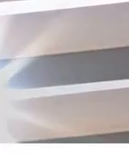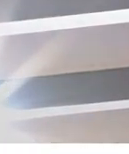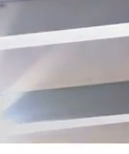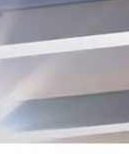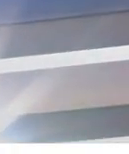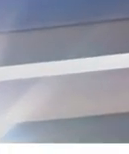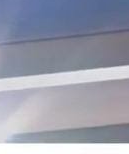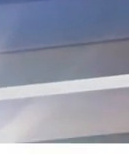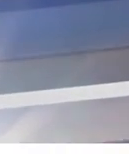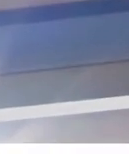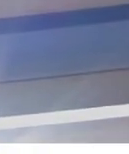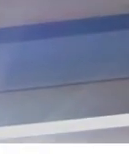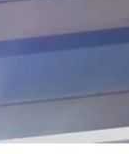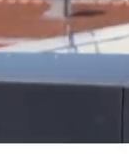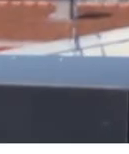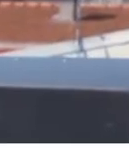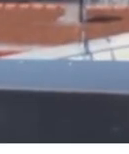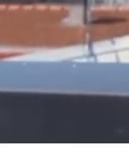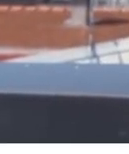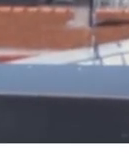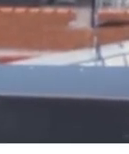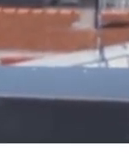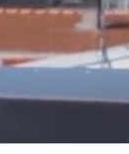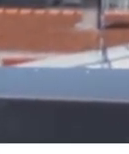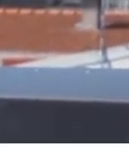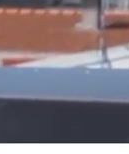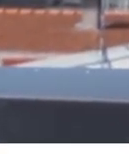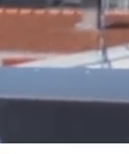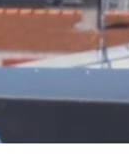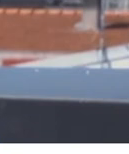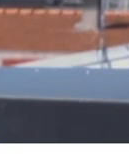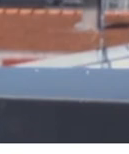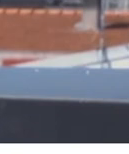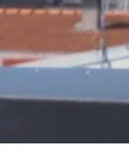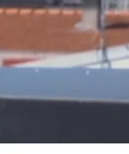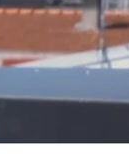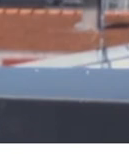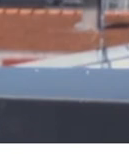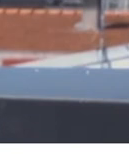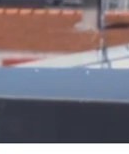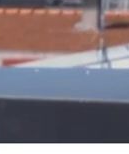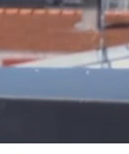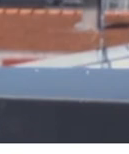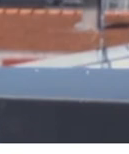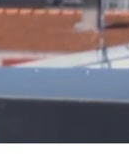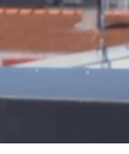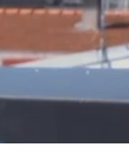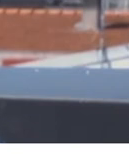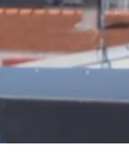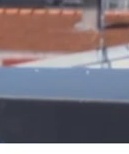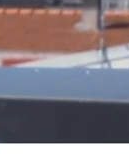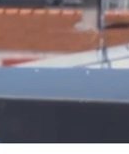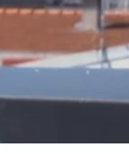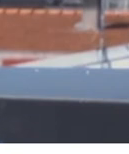Conocí los proyectos de Cruz Roja hace poco más de un año cuando vine a solicitar una ayuda